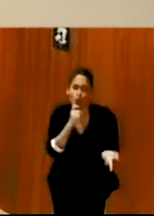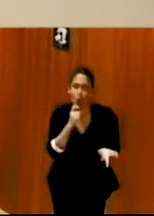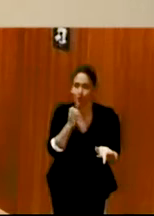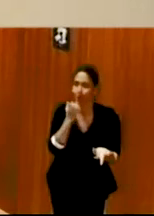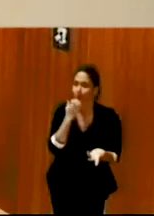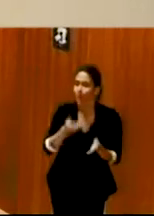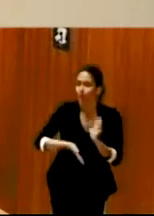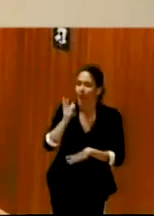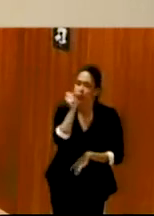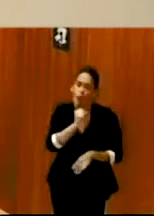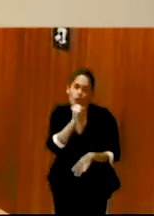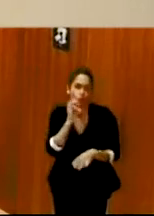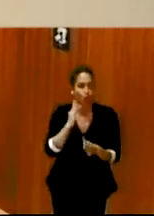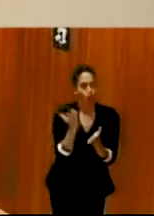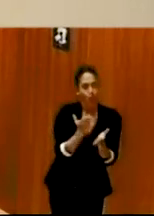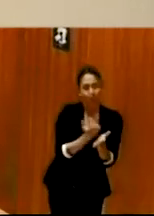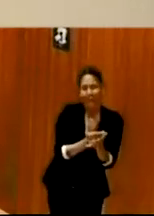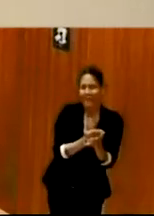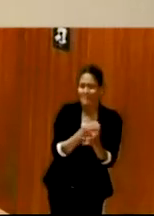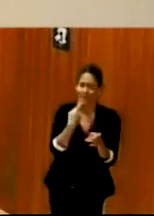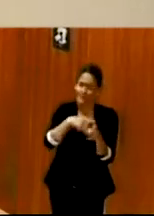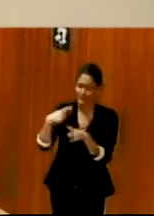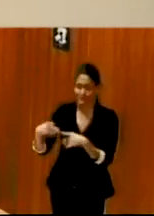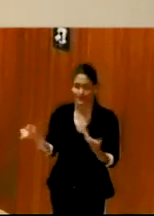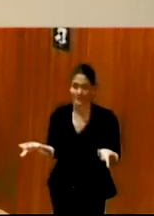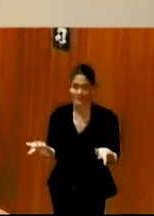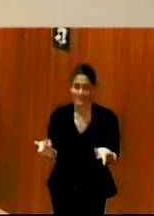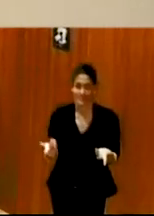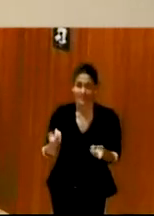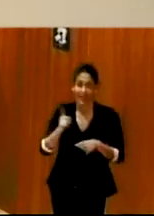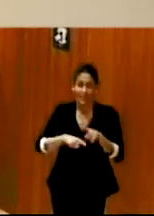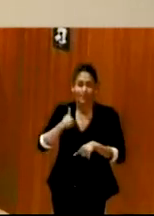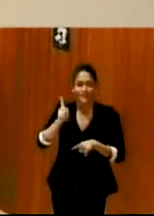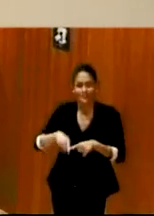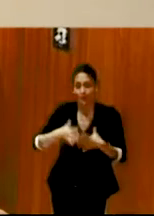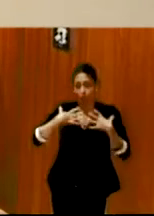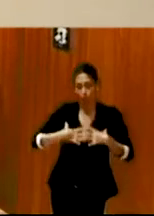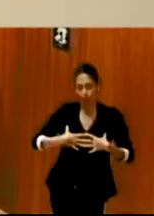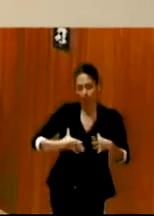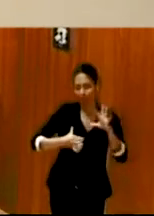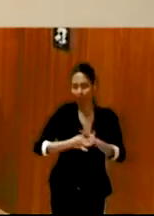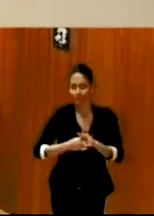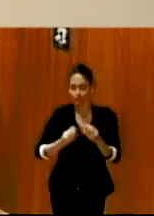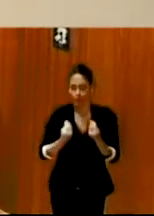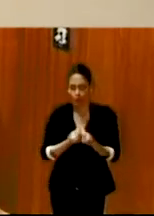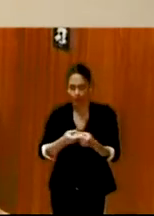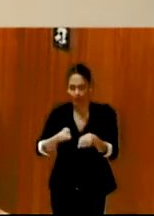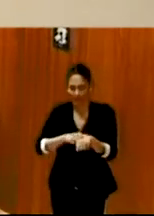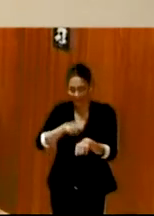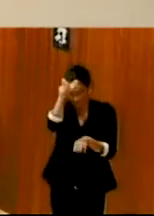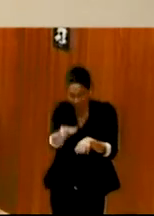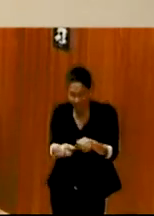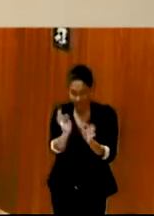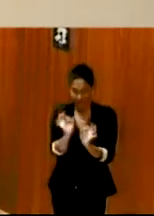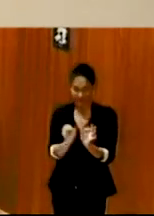para una clase, pues que habla mucho de lo que también quieres transmitir. Entonces, para